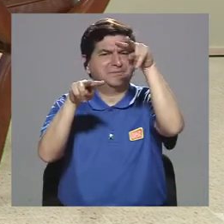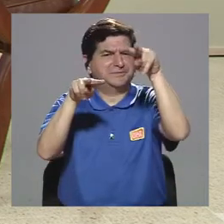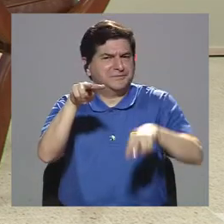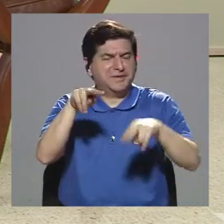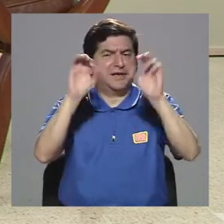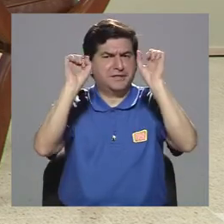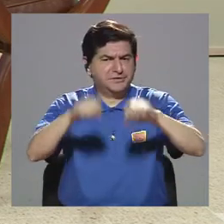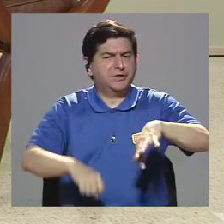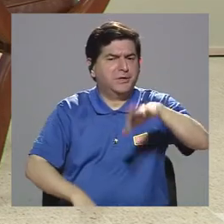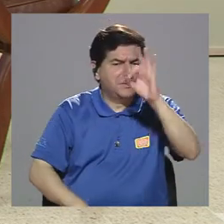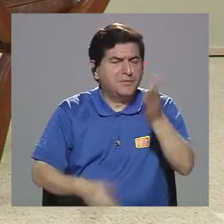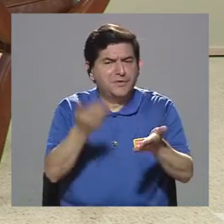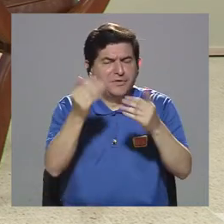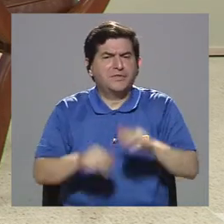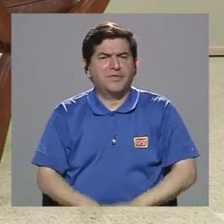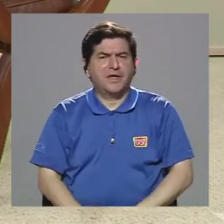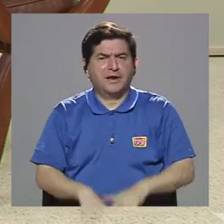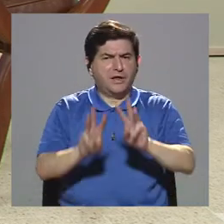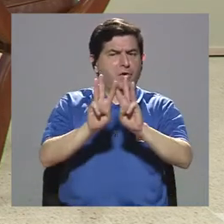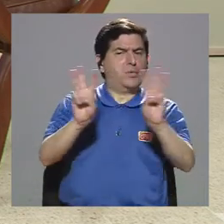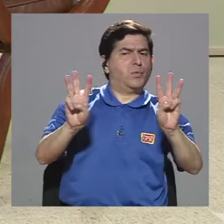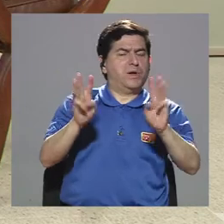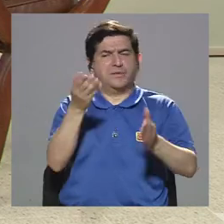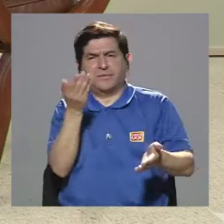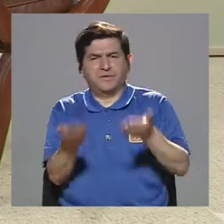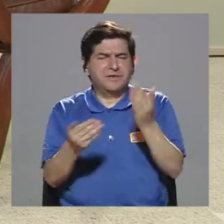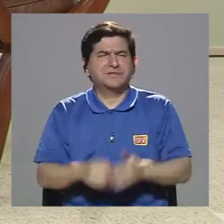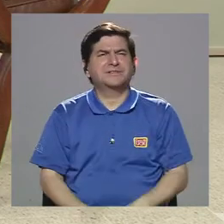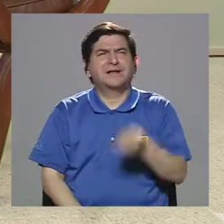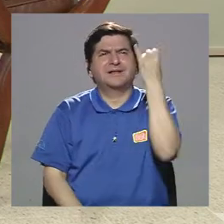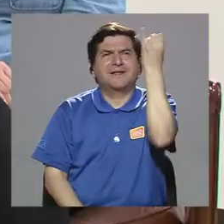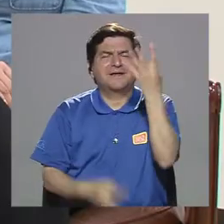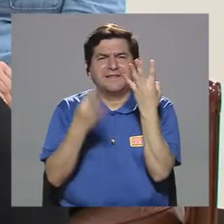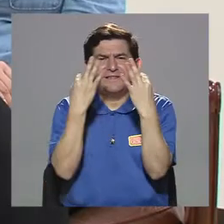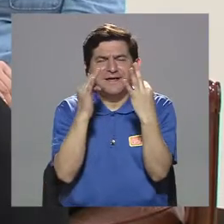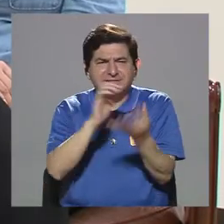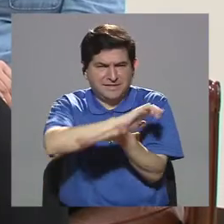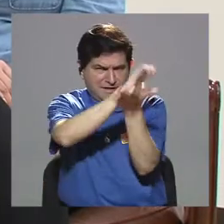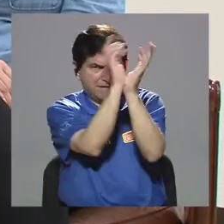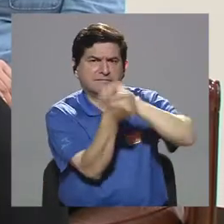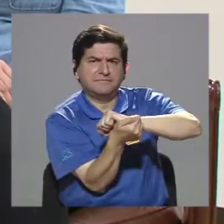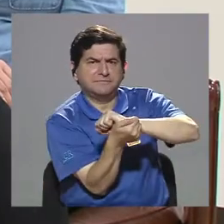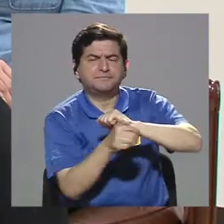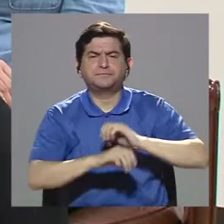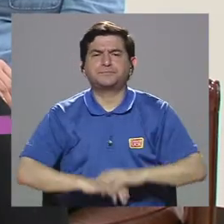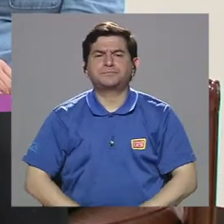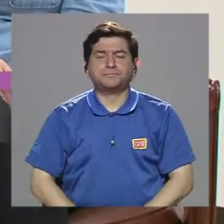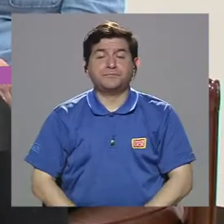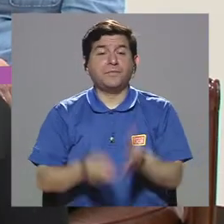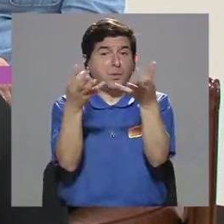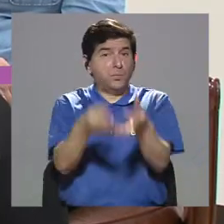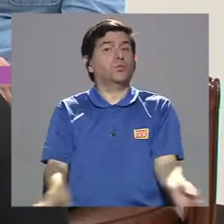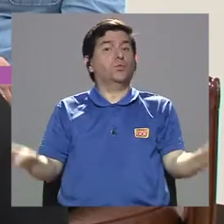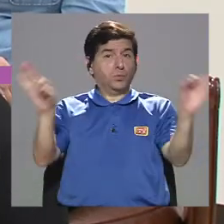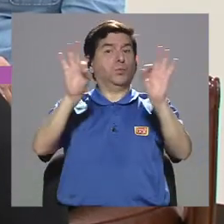pueden encontrar en la web, que la idea es bien tratar de darle vuelta. Y algo muy importante también es lo que usted